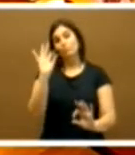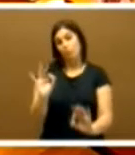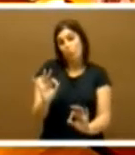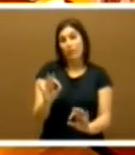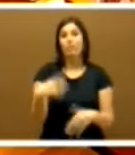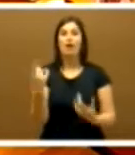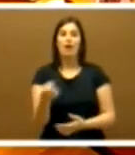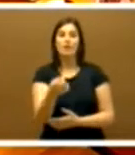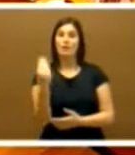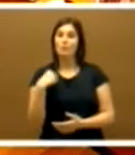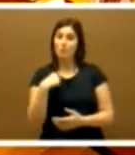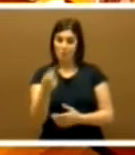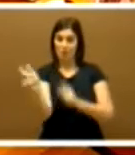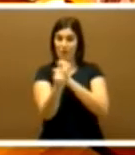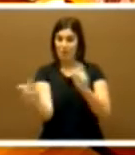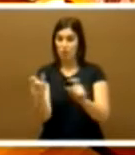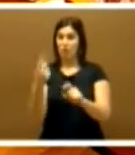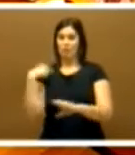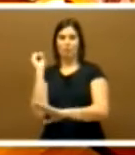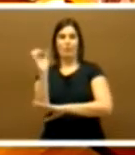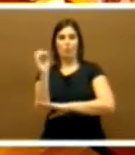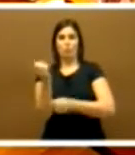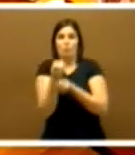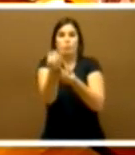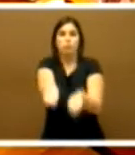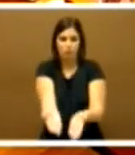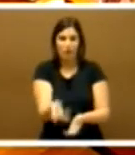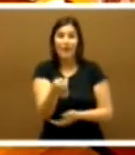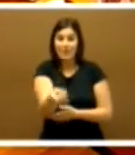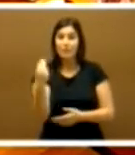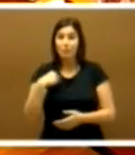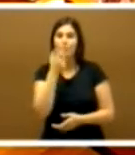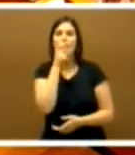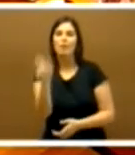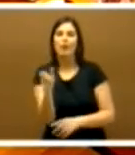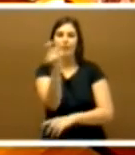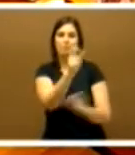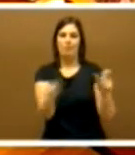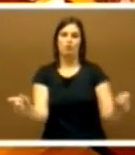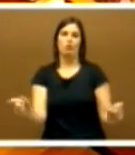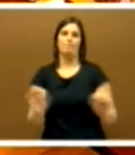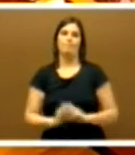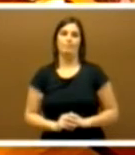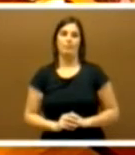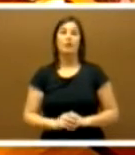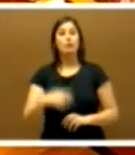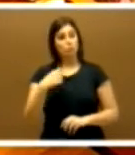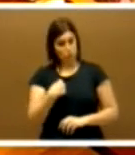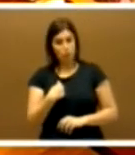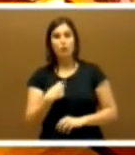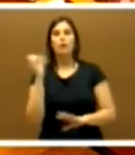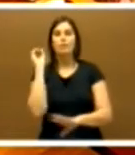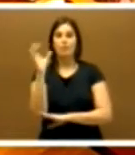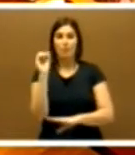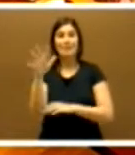siempre se dirige un discurso, señorías, son las personas. Se lo dije durante el